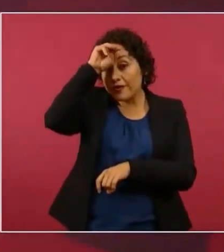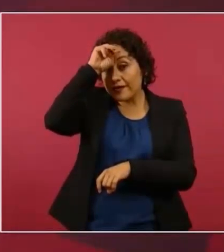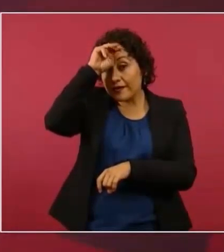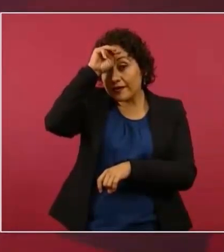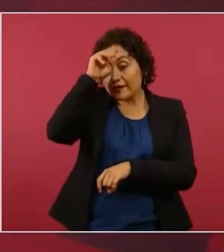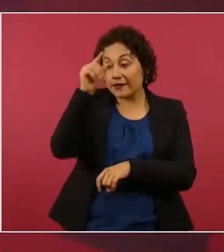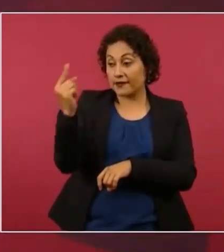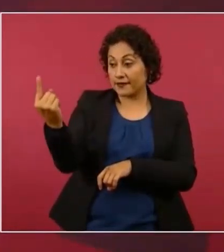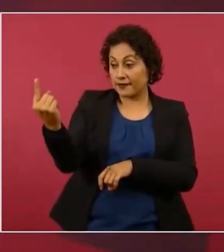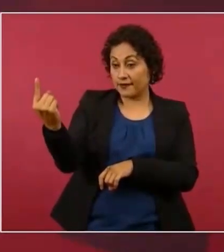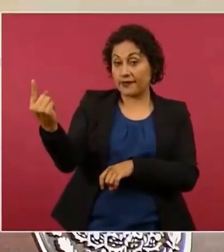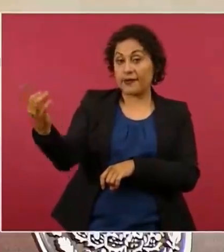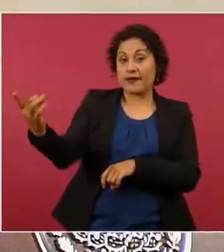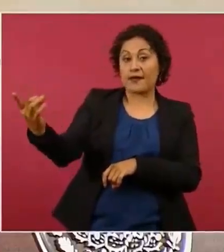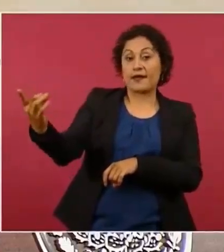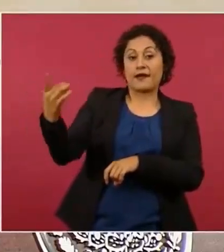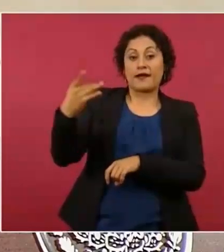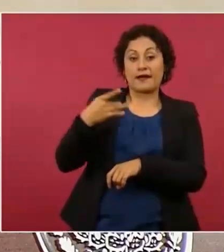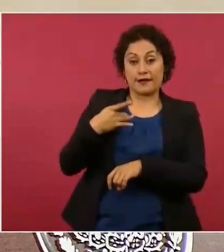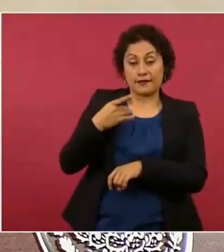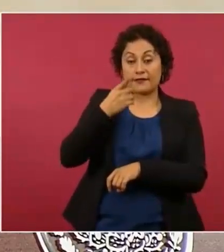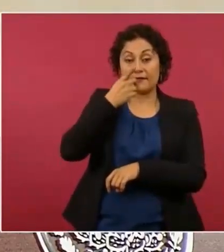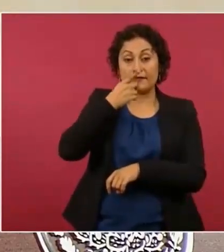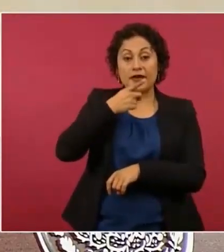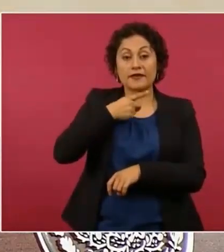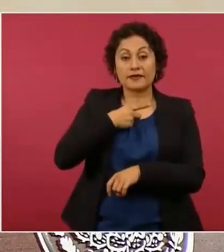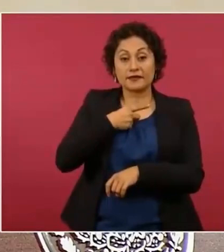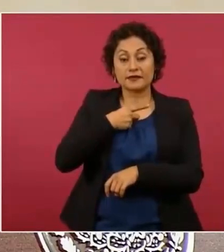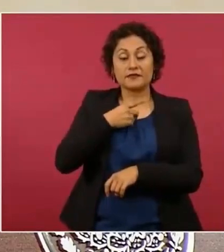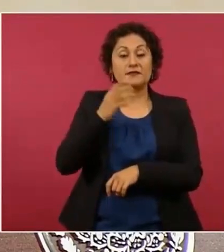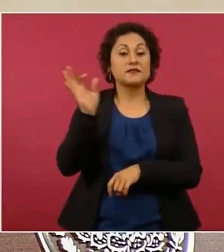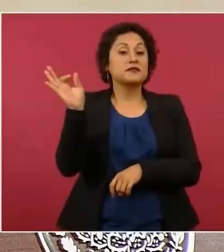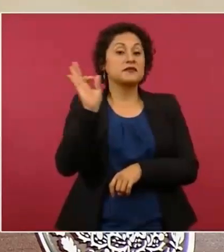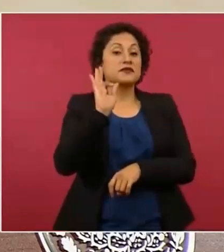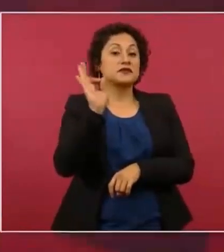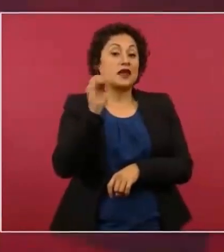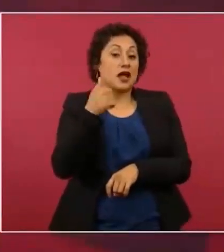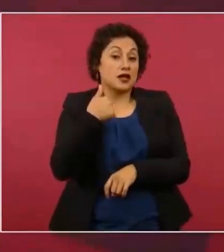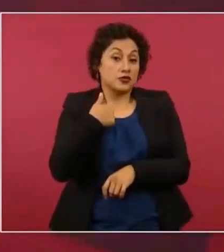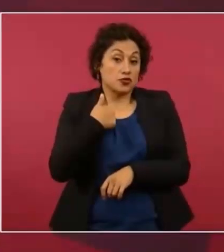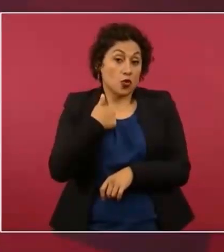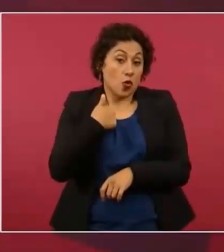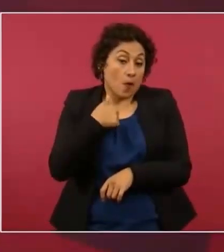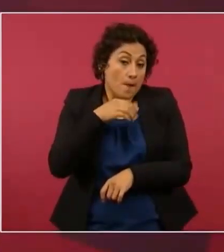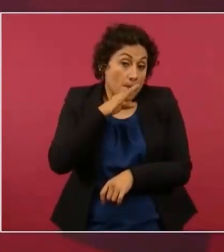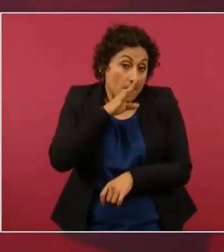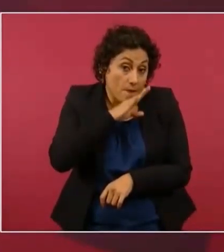que si no tenía yo inconveniente porque querían contratar